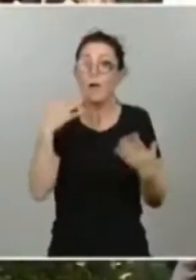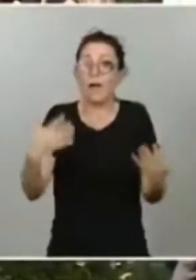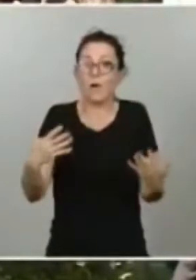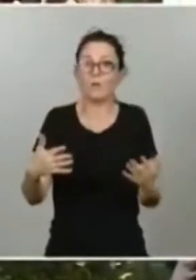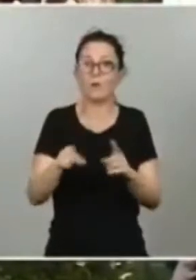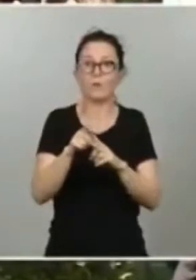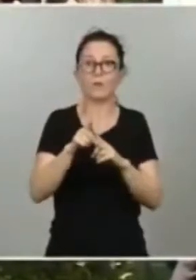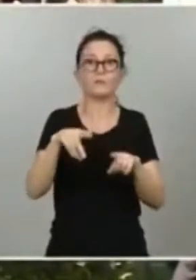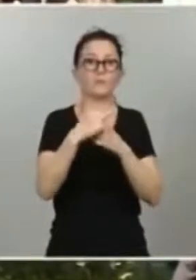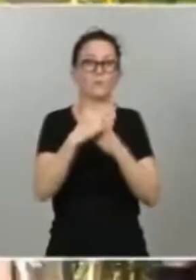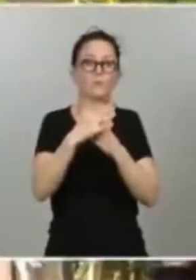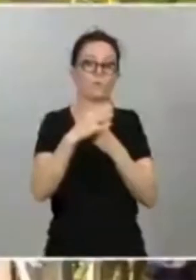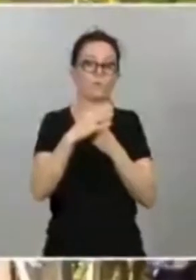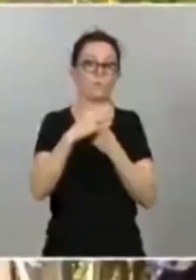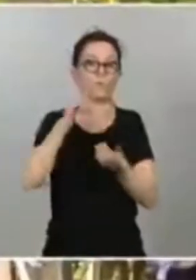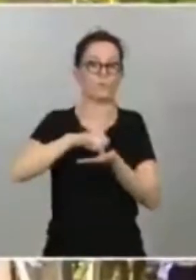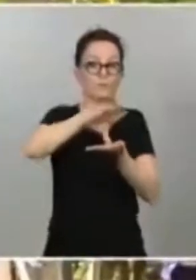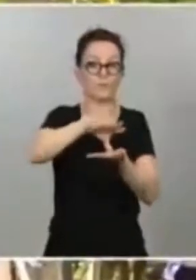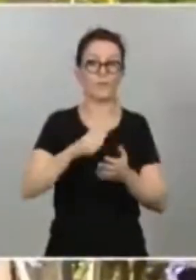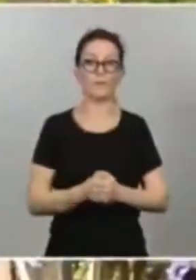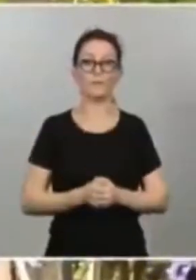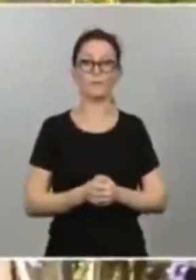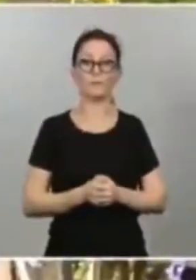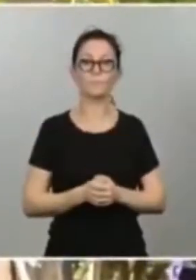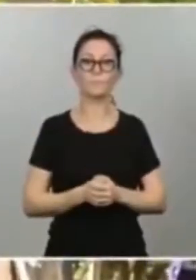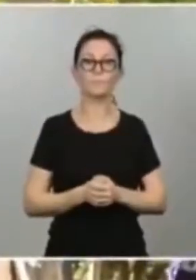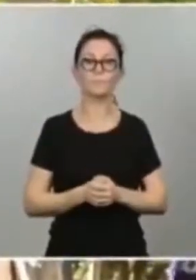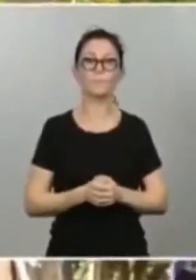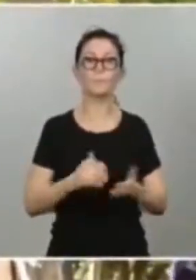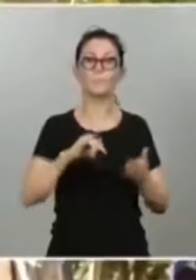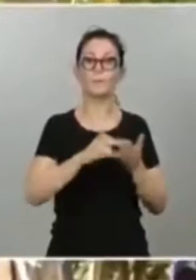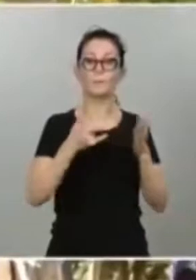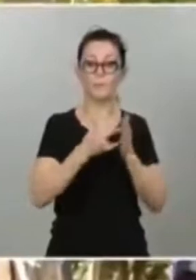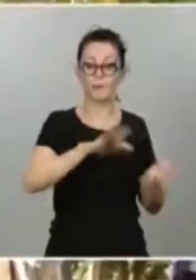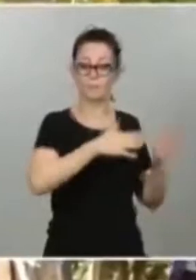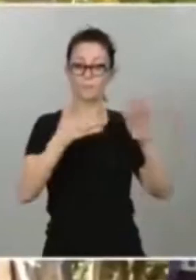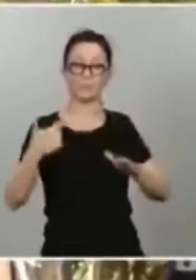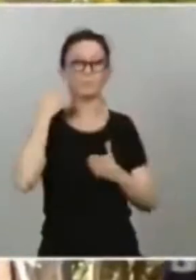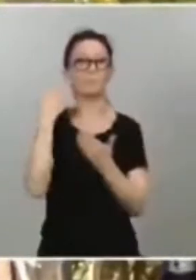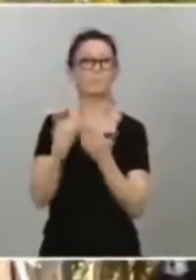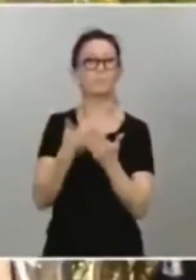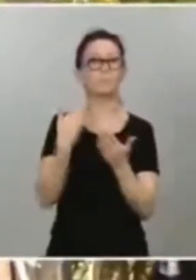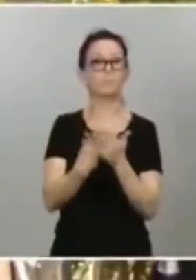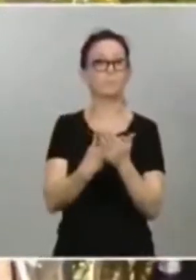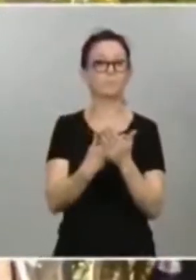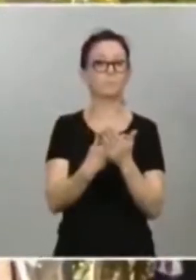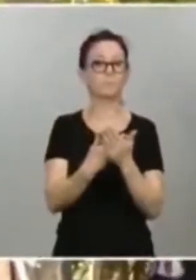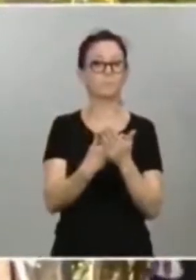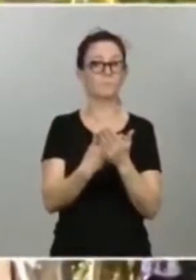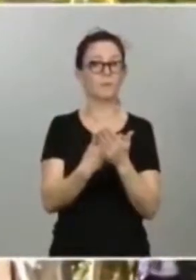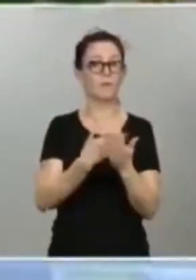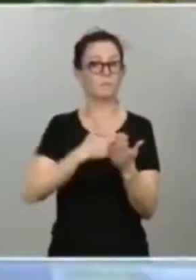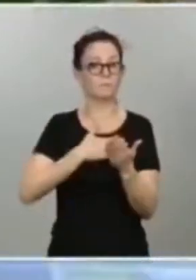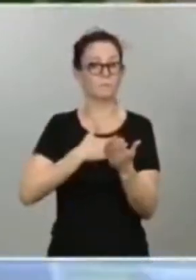El éxito de este plan será la demostración palpable del potencial y de la resiliencia de nuestro país, capaz de